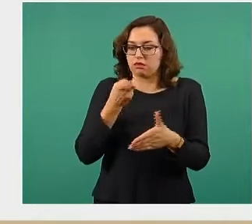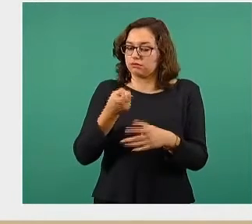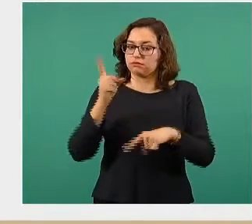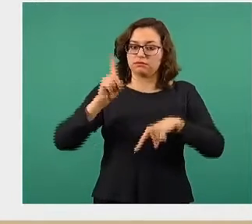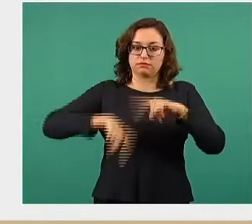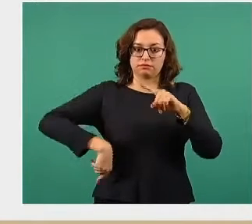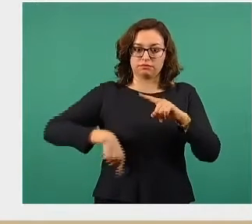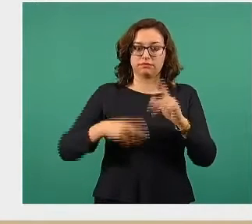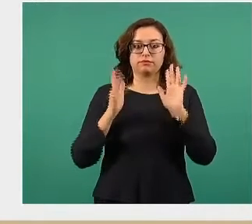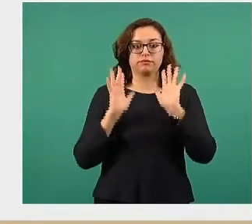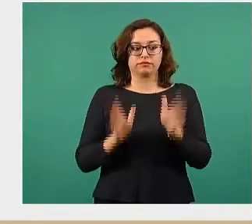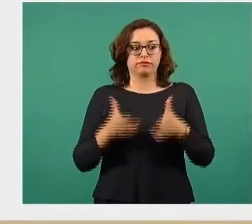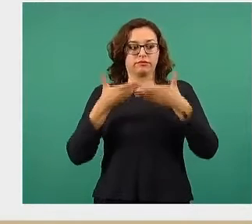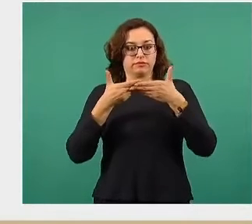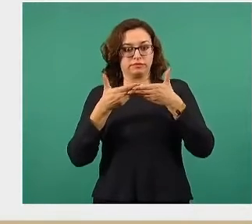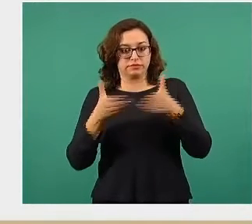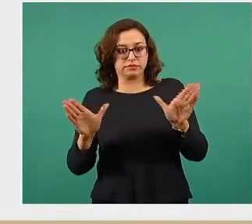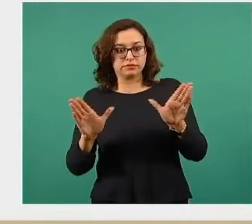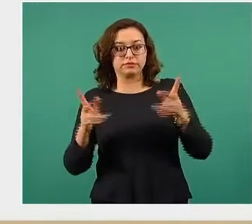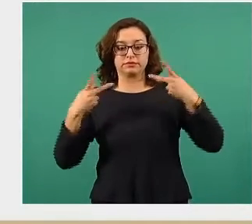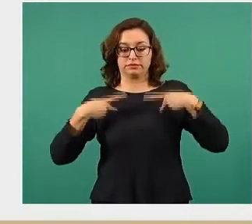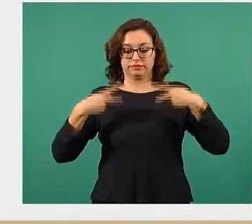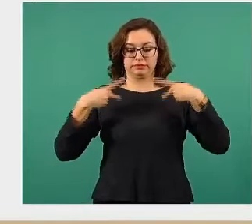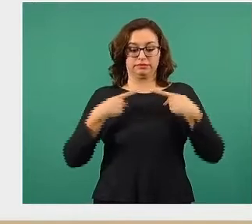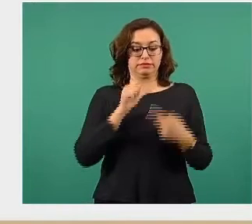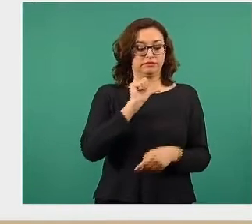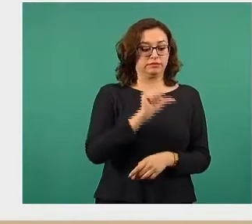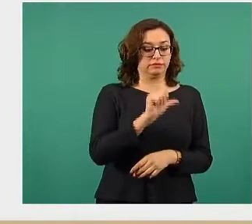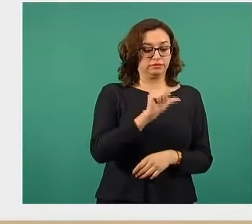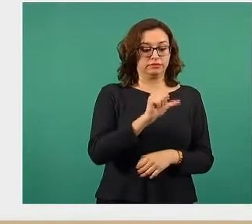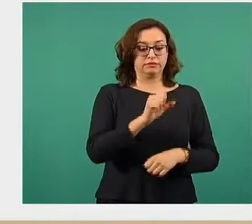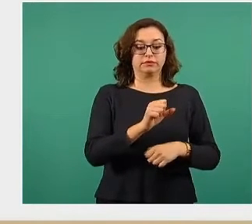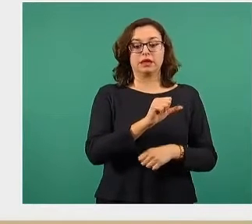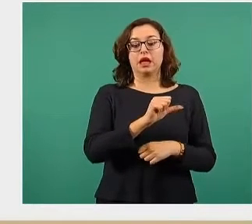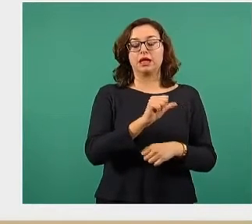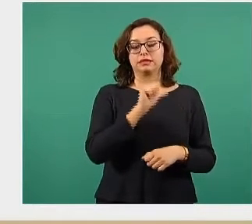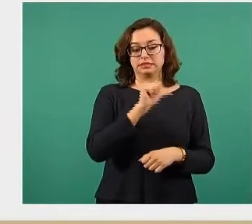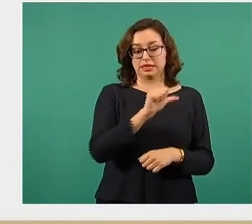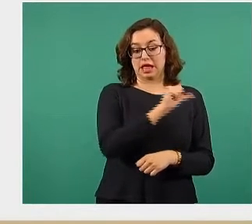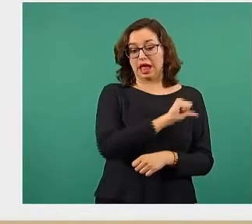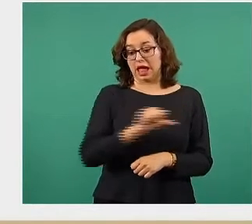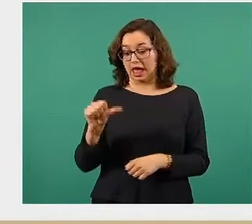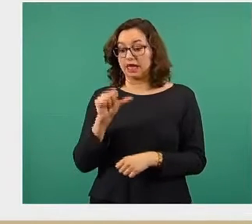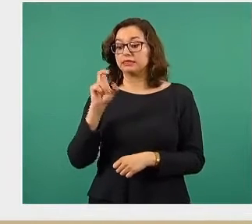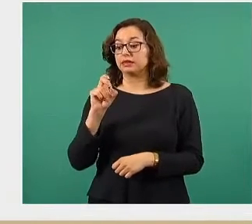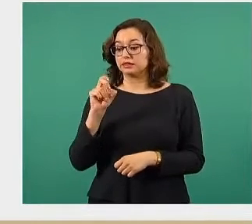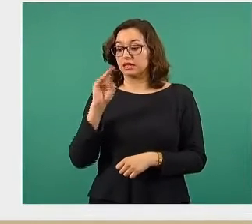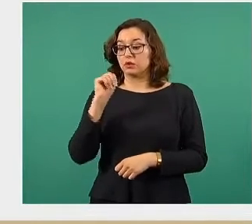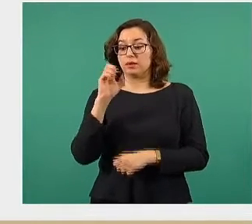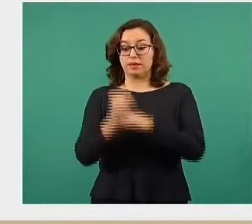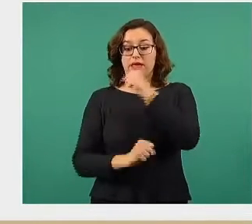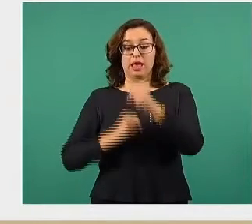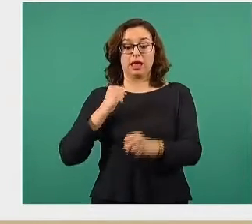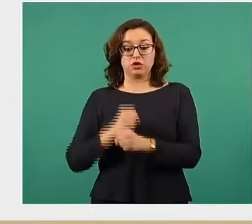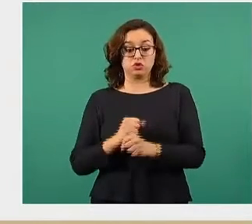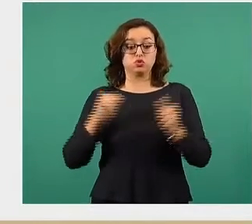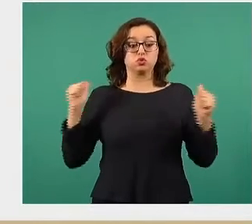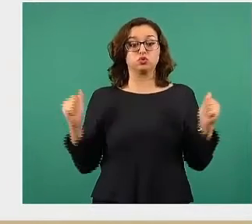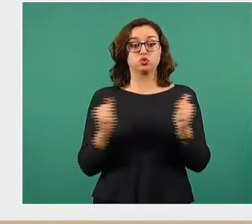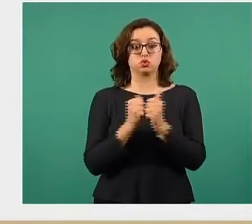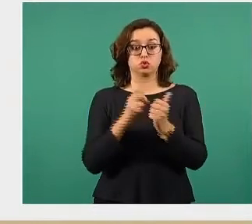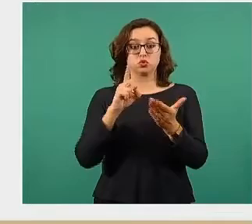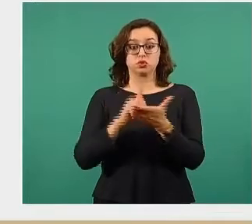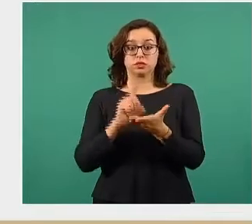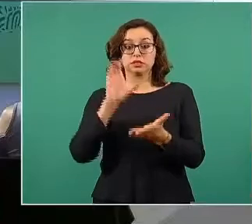poder abrir la posibilidad de que personas de 16 a 39 años de edad que vivan con una discapacidad, lo